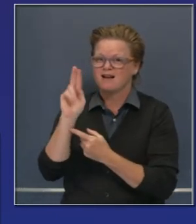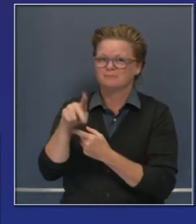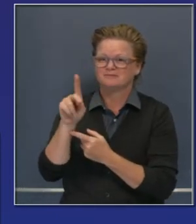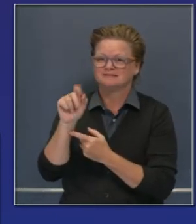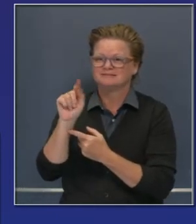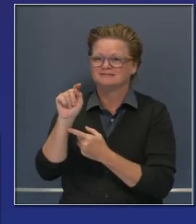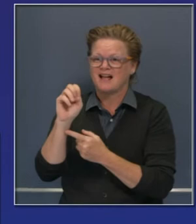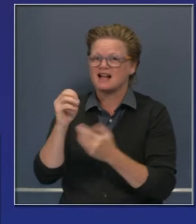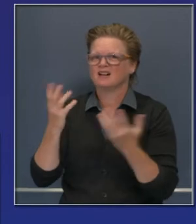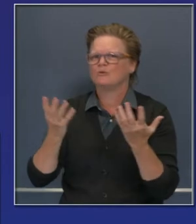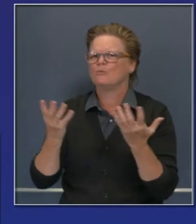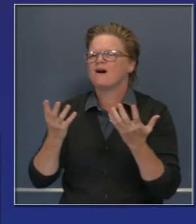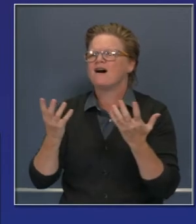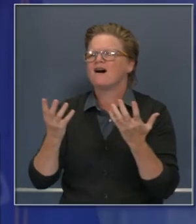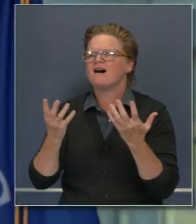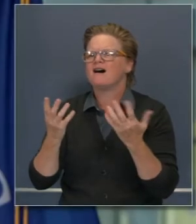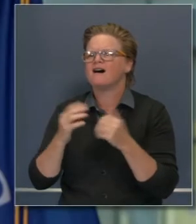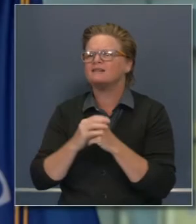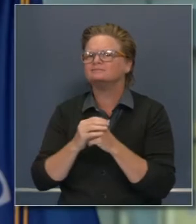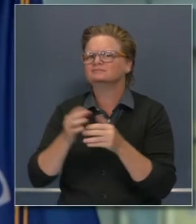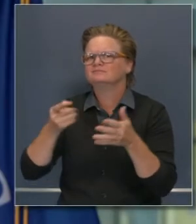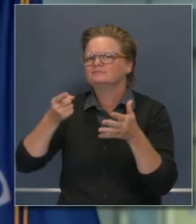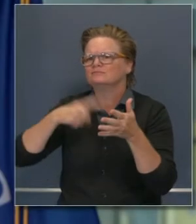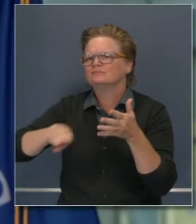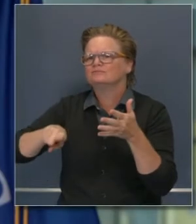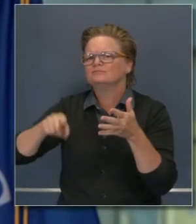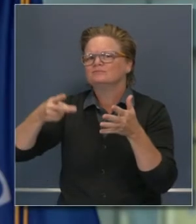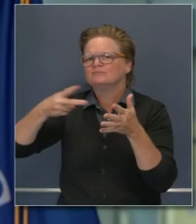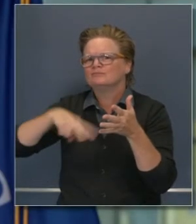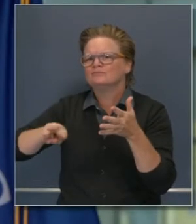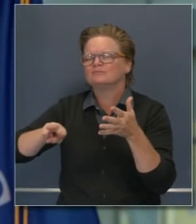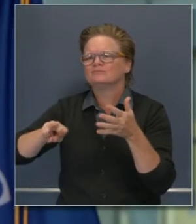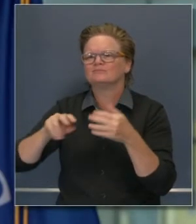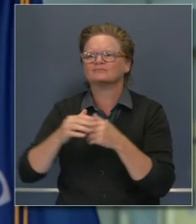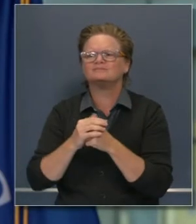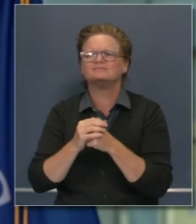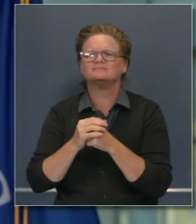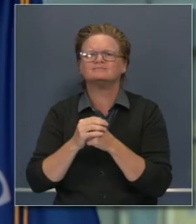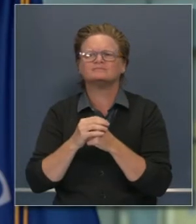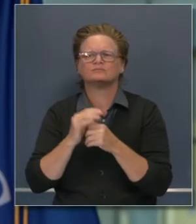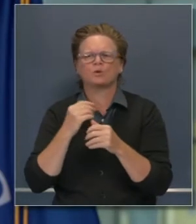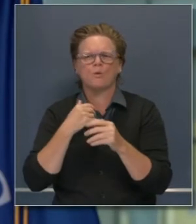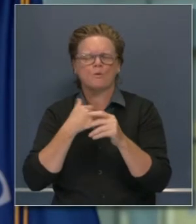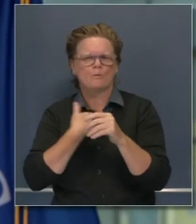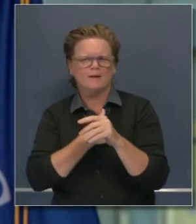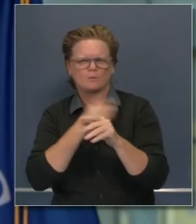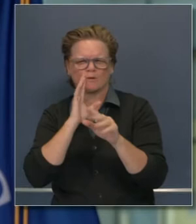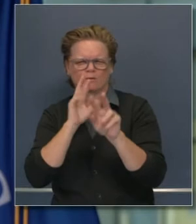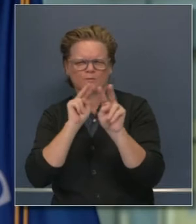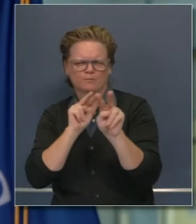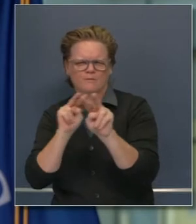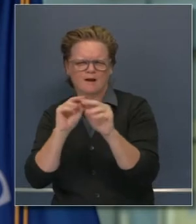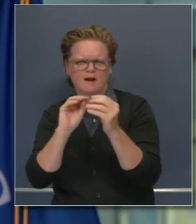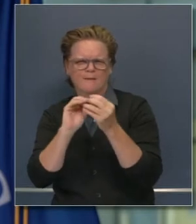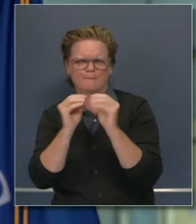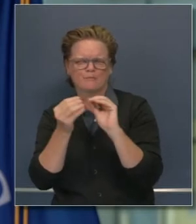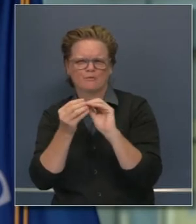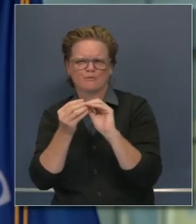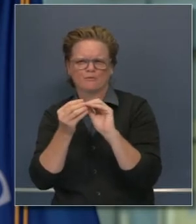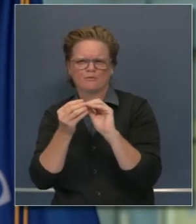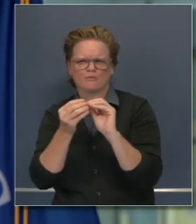con información para darnos una idea de cómo el fin de semana del día de trabajo nos impactó.